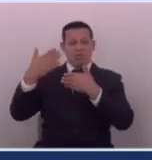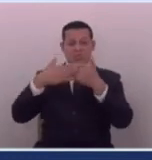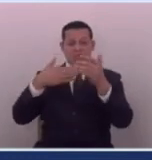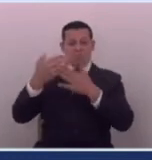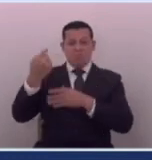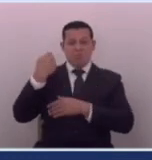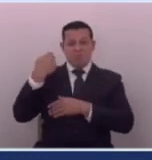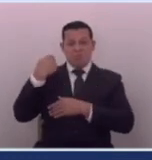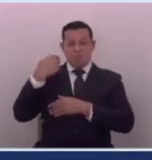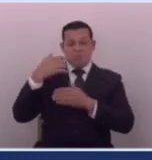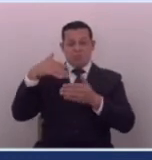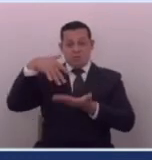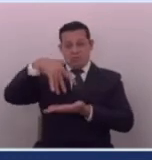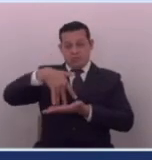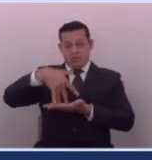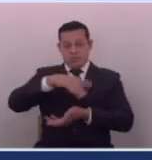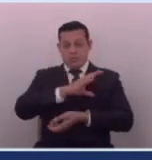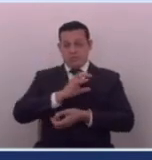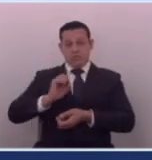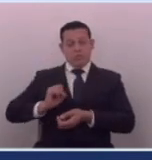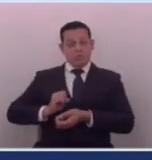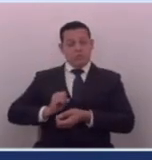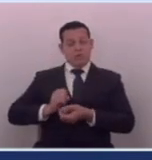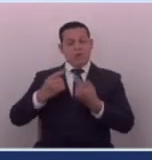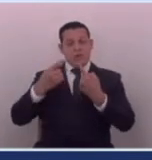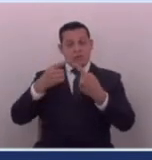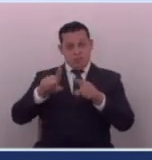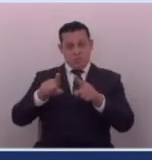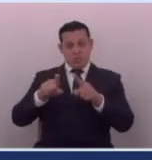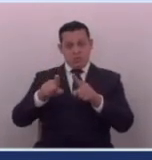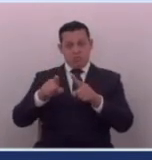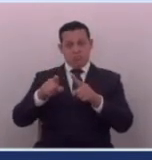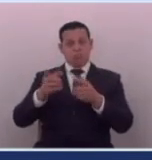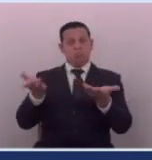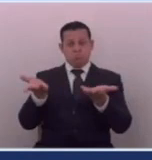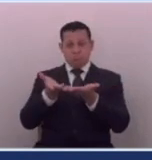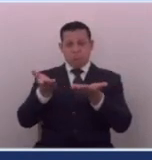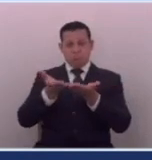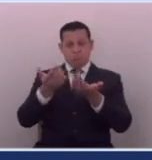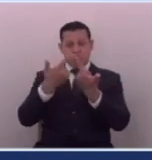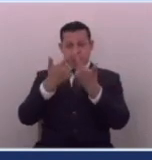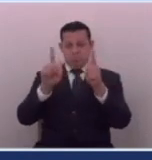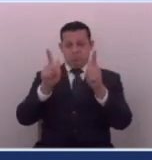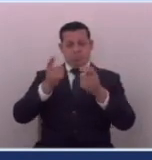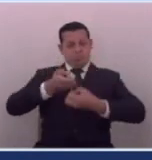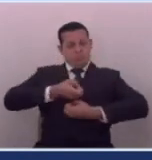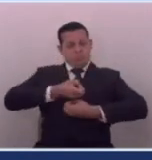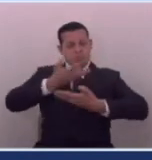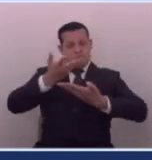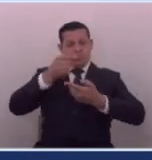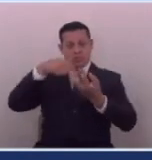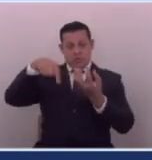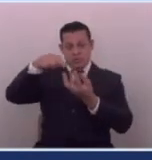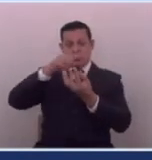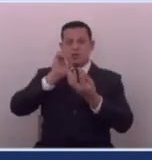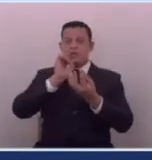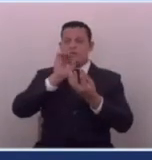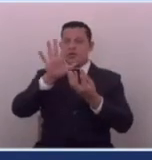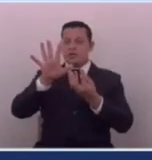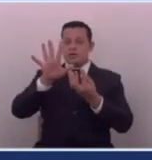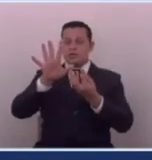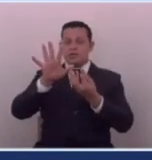al pueblo salvadoreño pero ejercitan su libertad de expresión entonces cuando ellos dicen